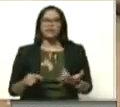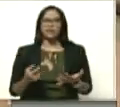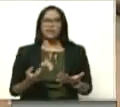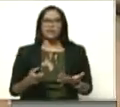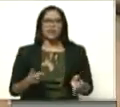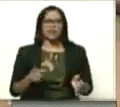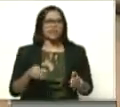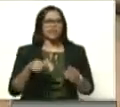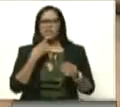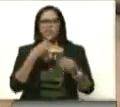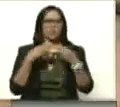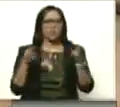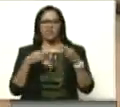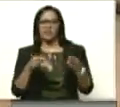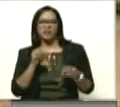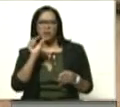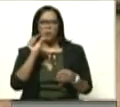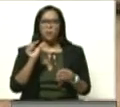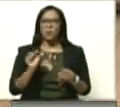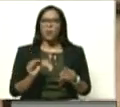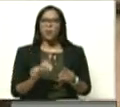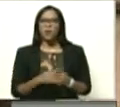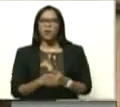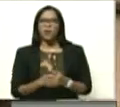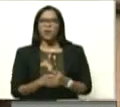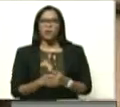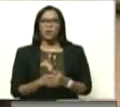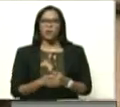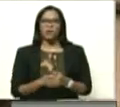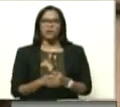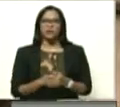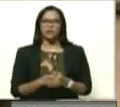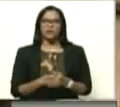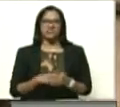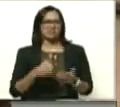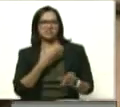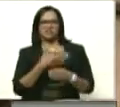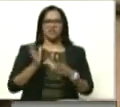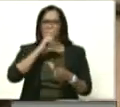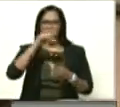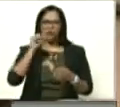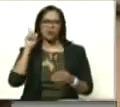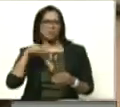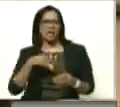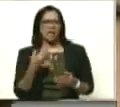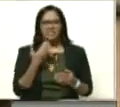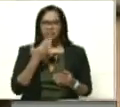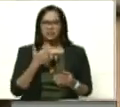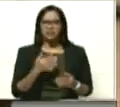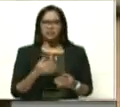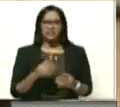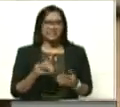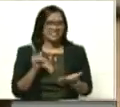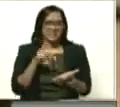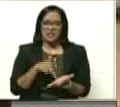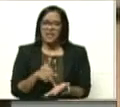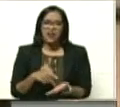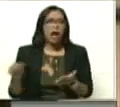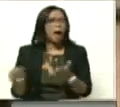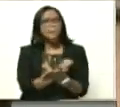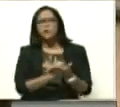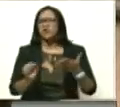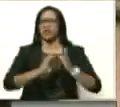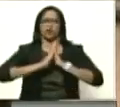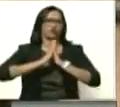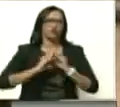decirlo públicamente, que entre poco sale el presidente Nicolás, y ellos llegaron a borrar con